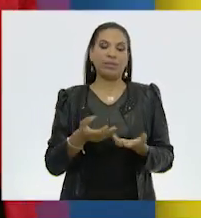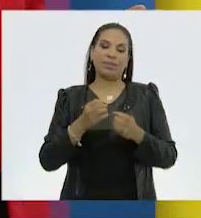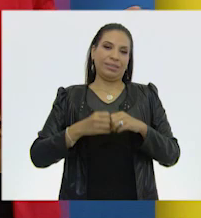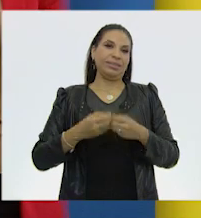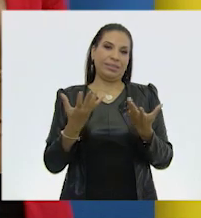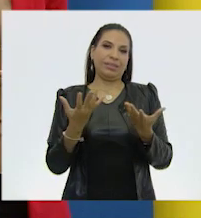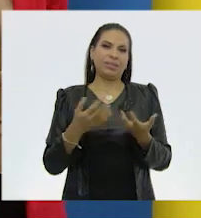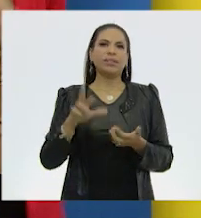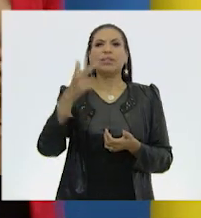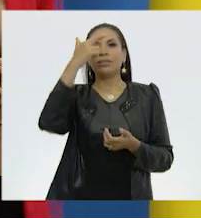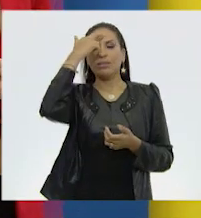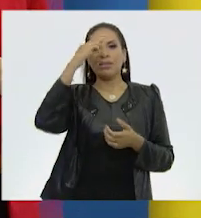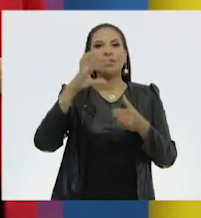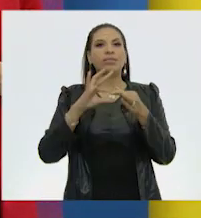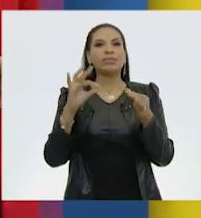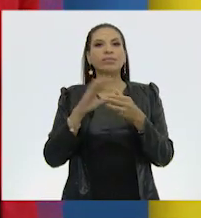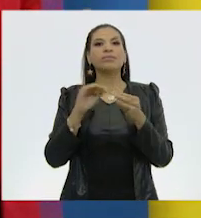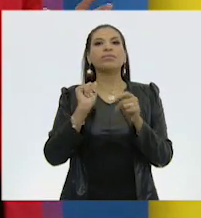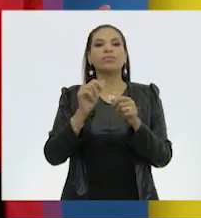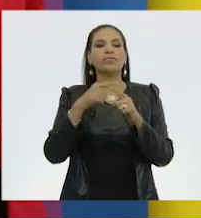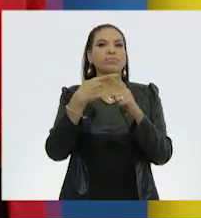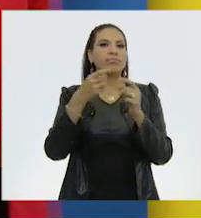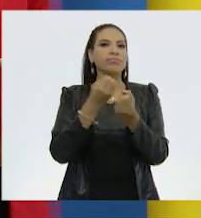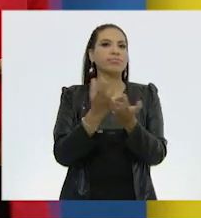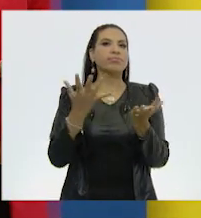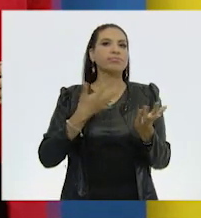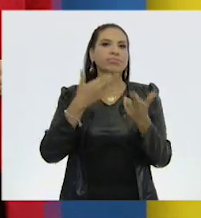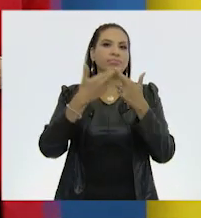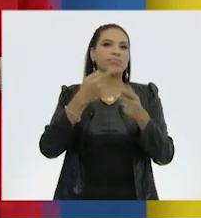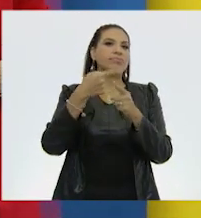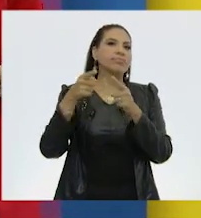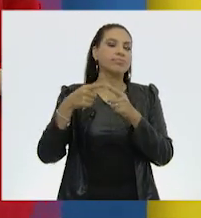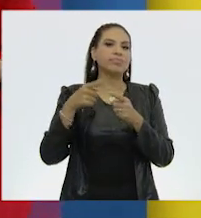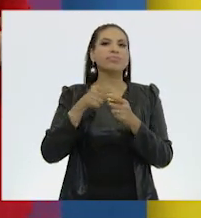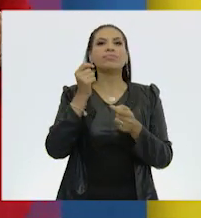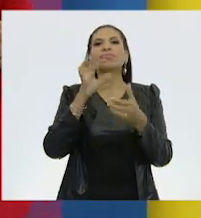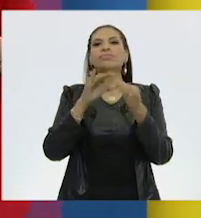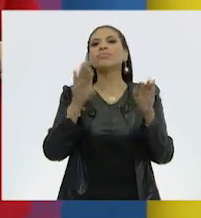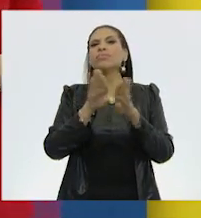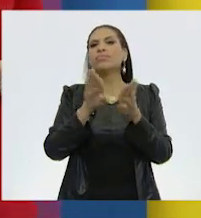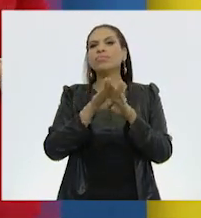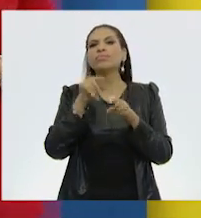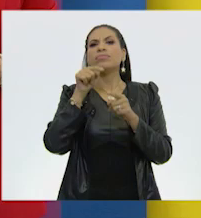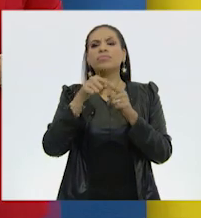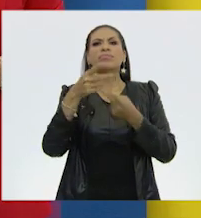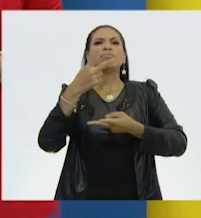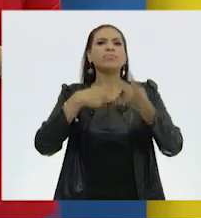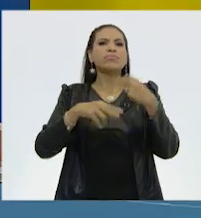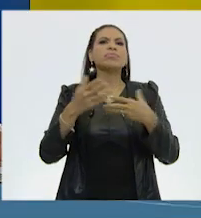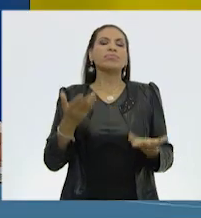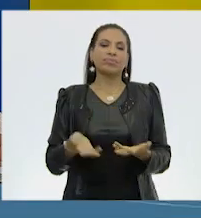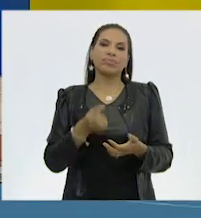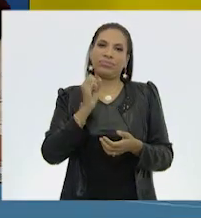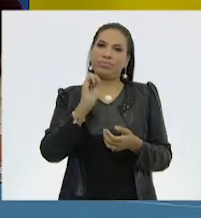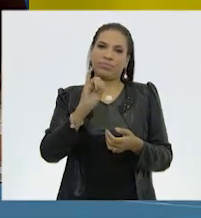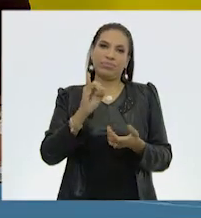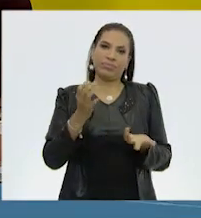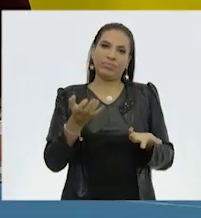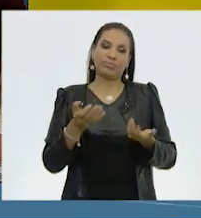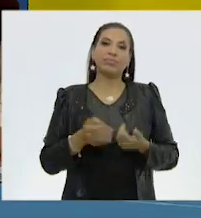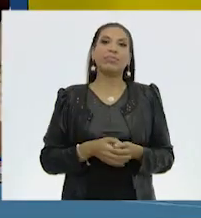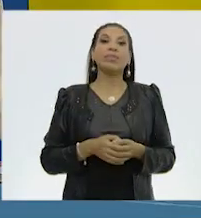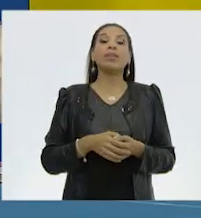Claro, recuerdo que hablamos sobre la megadiversidad y definimos qué es y cómo se compone. Así es. Ah,